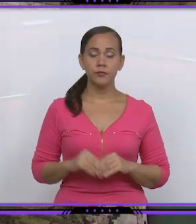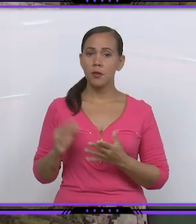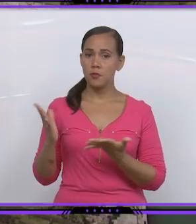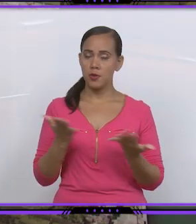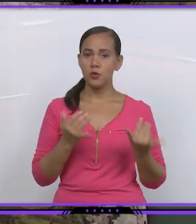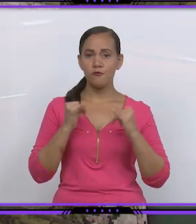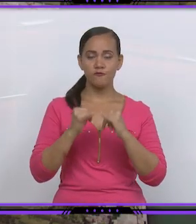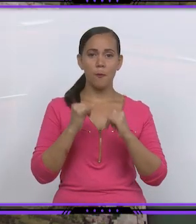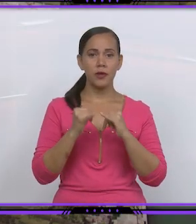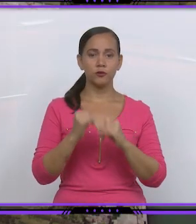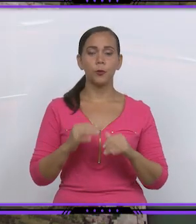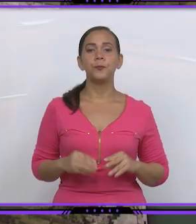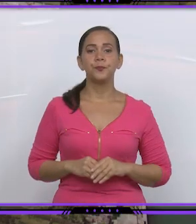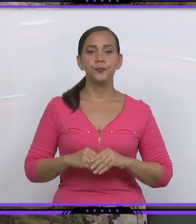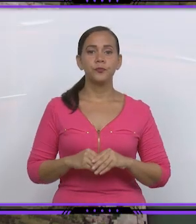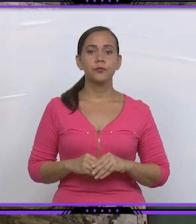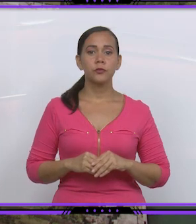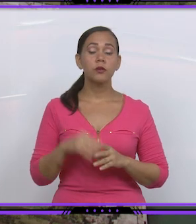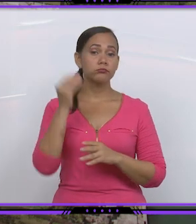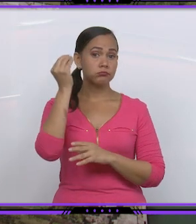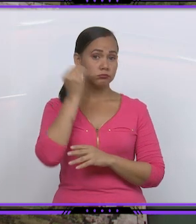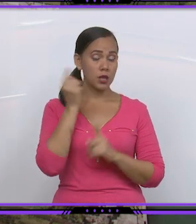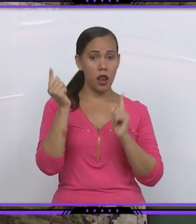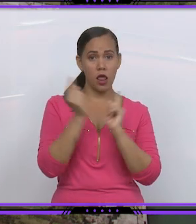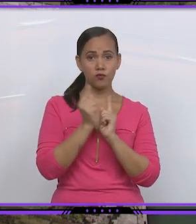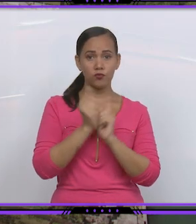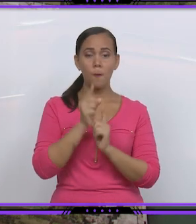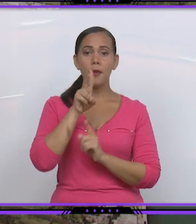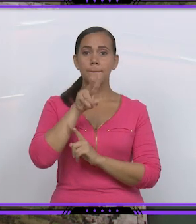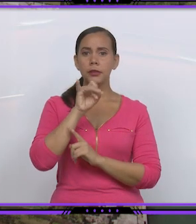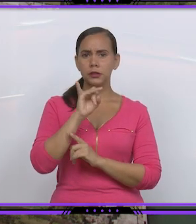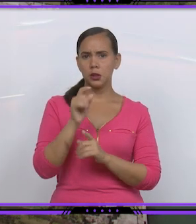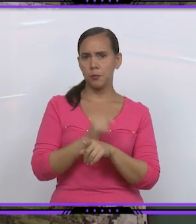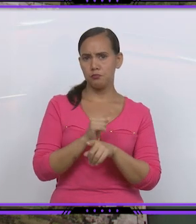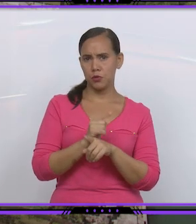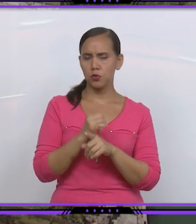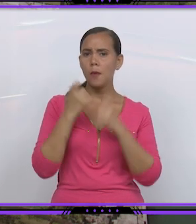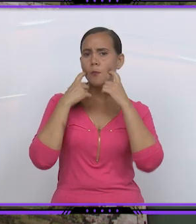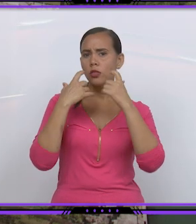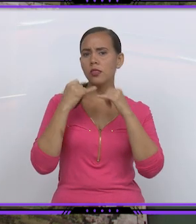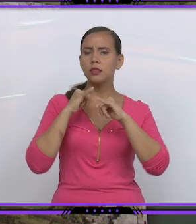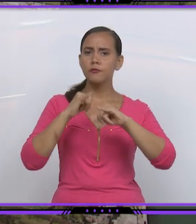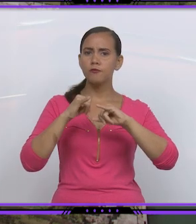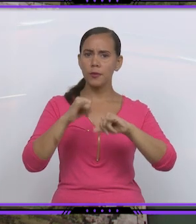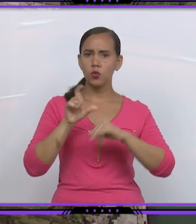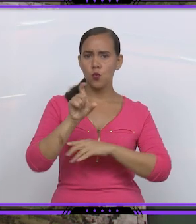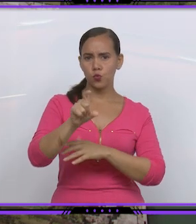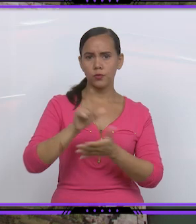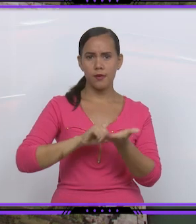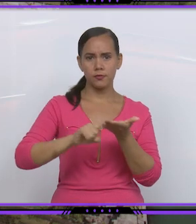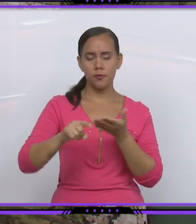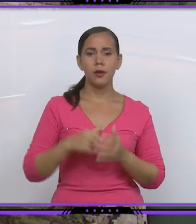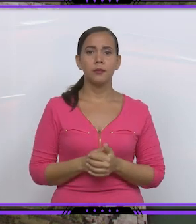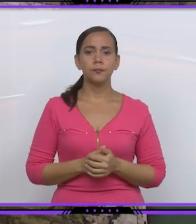Bienvenidos a una nueva emisión de Matanzas en la noticia. Usted podrá conocer un resumen de los hechos más relevantes ocurridos en la provincia durante